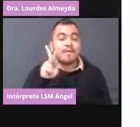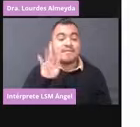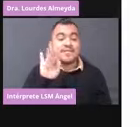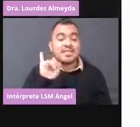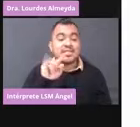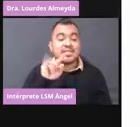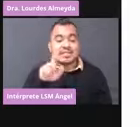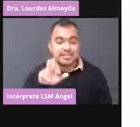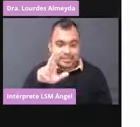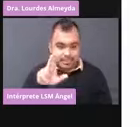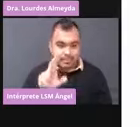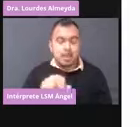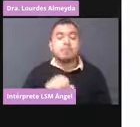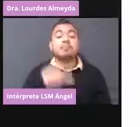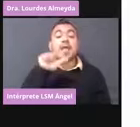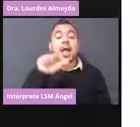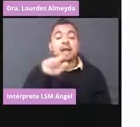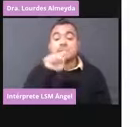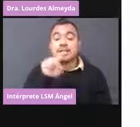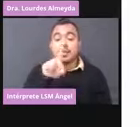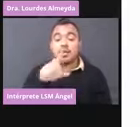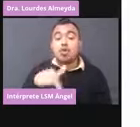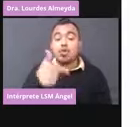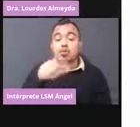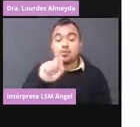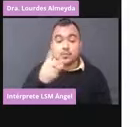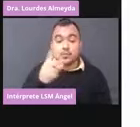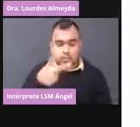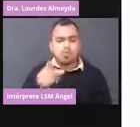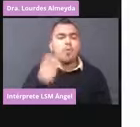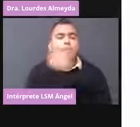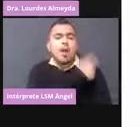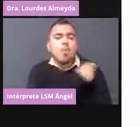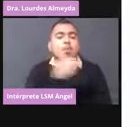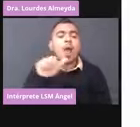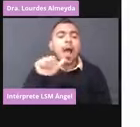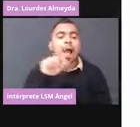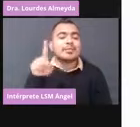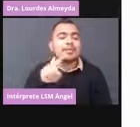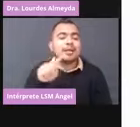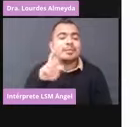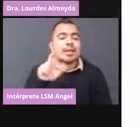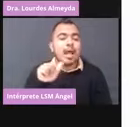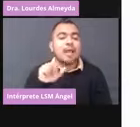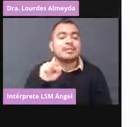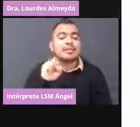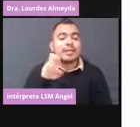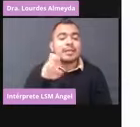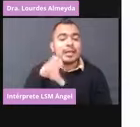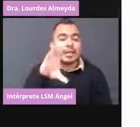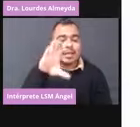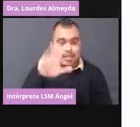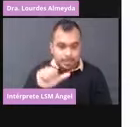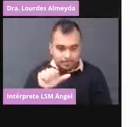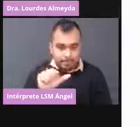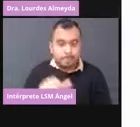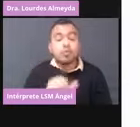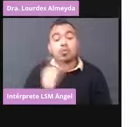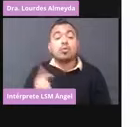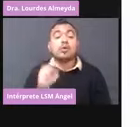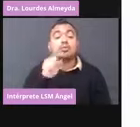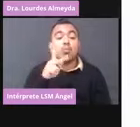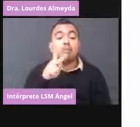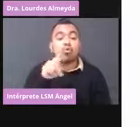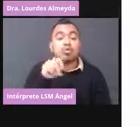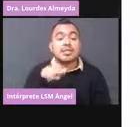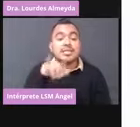1222, que es la vacuna de AstraZeneca. Y tenemos la Sputnik V, que es la vacuna rusa.